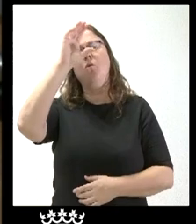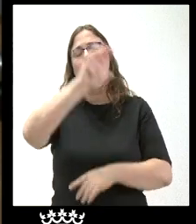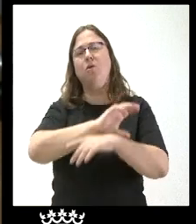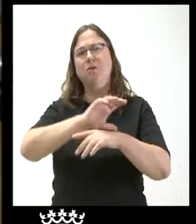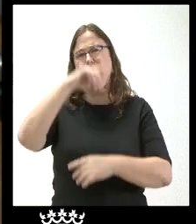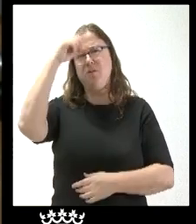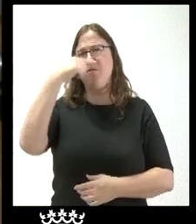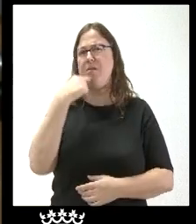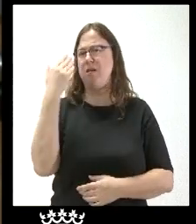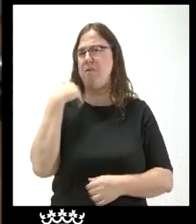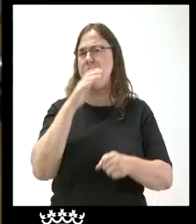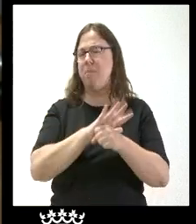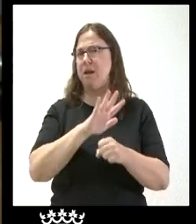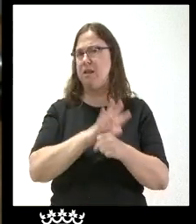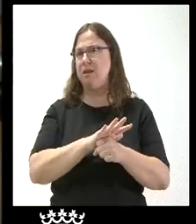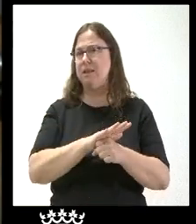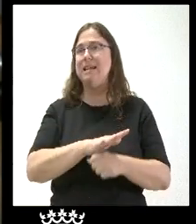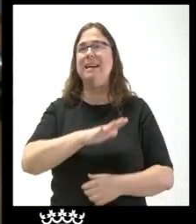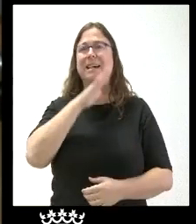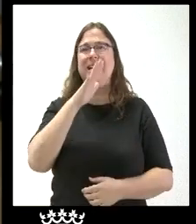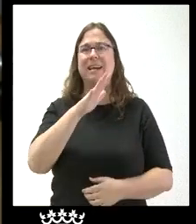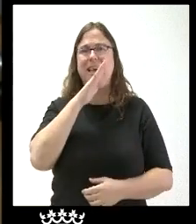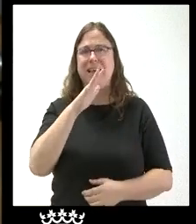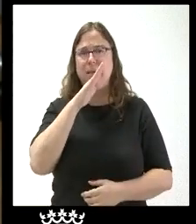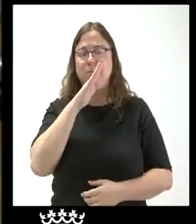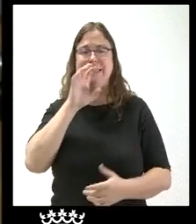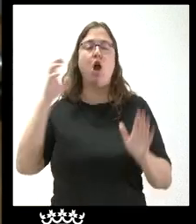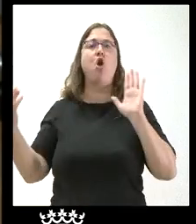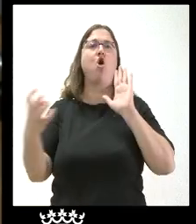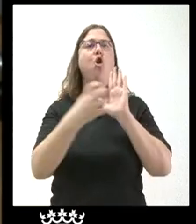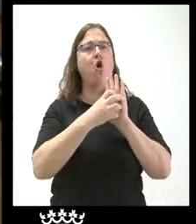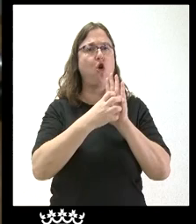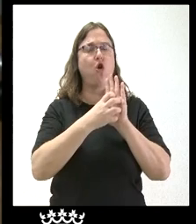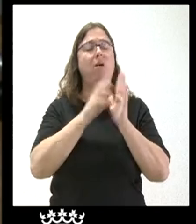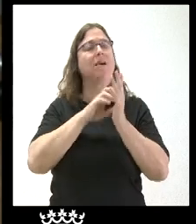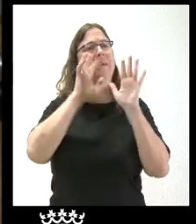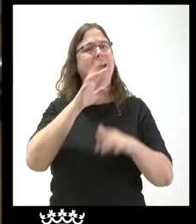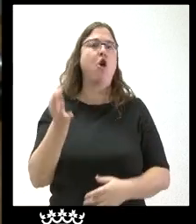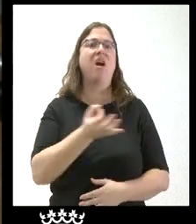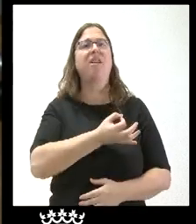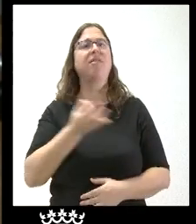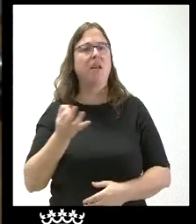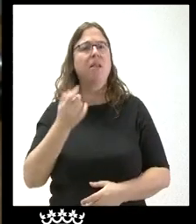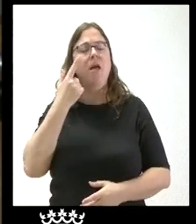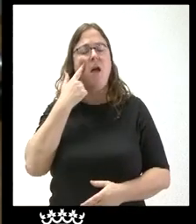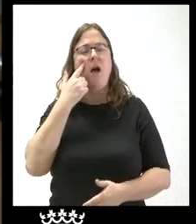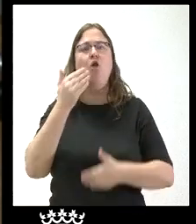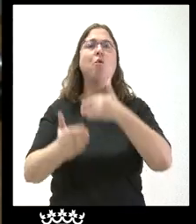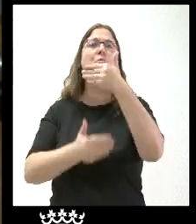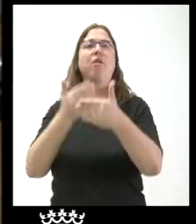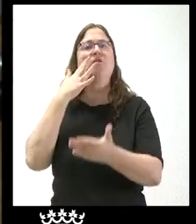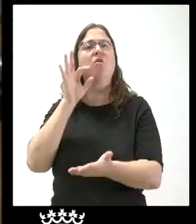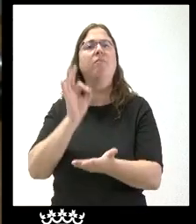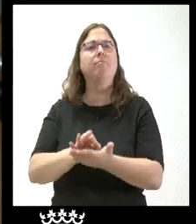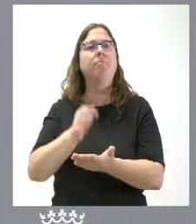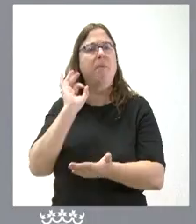Pleno que la Junta anunciaría en breve qué ocurre con el logo de Castilla y León excelente no sé si nos puede avanzar hoy las conclusiones de ese proceso de verificación que anunció gracias